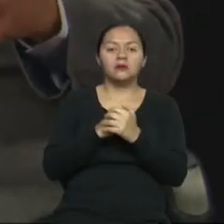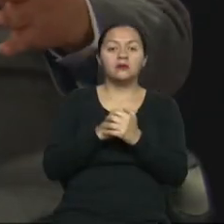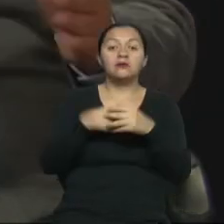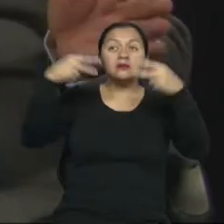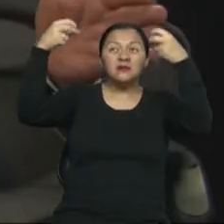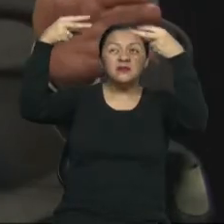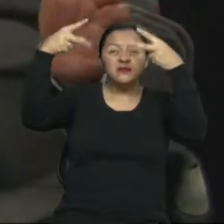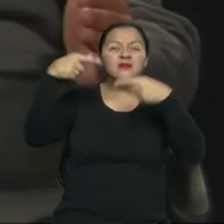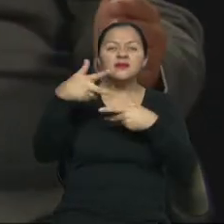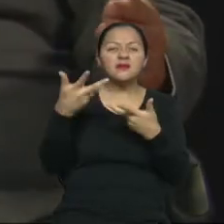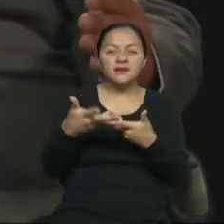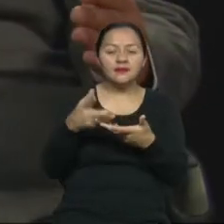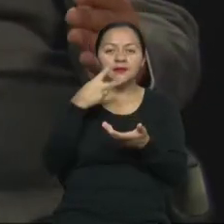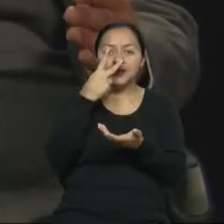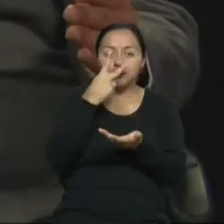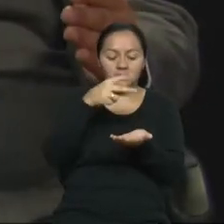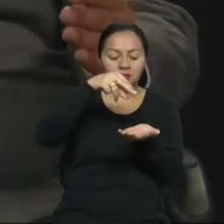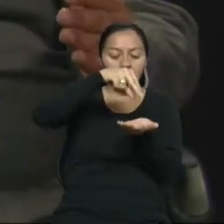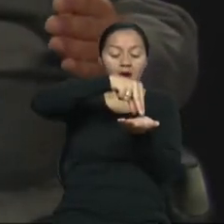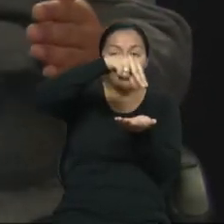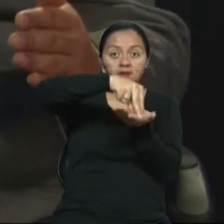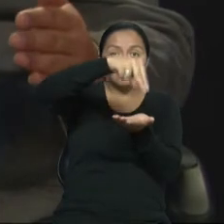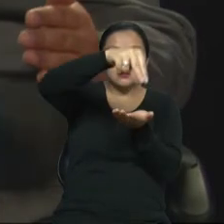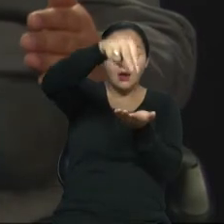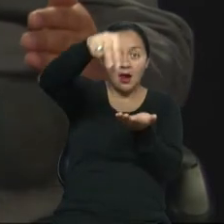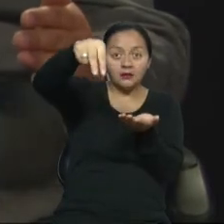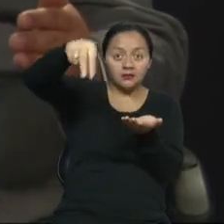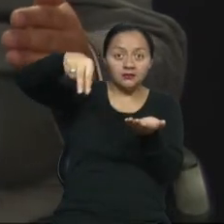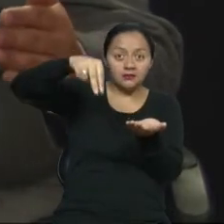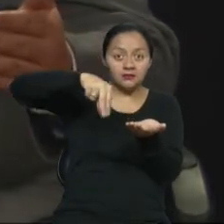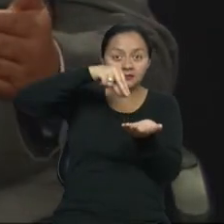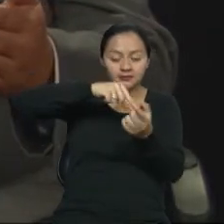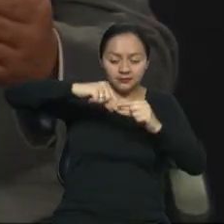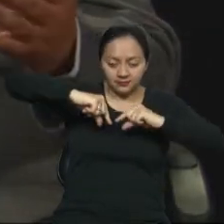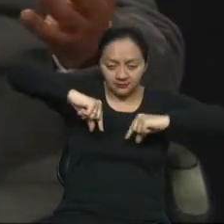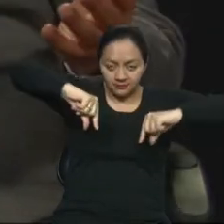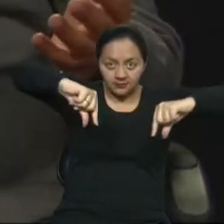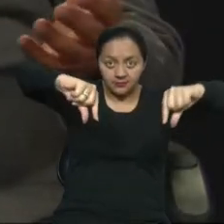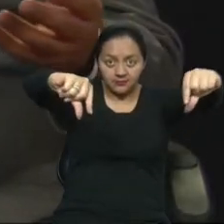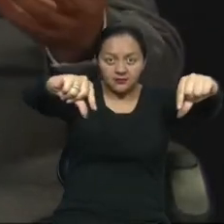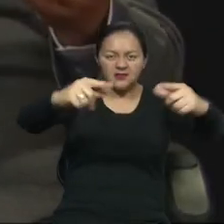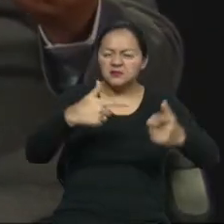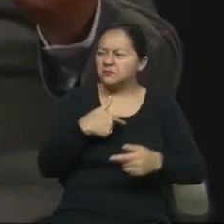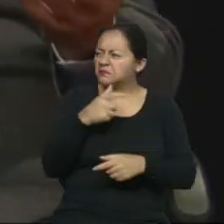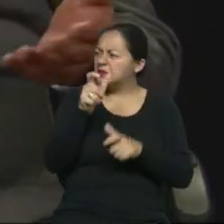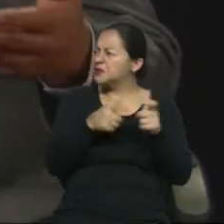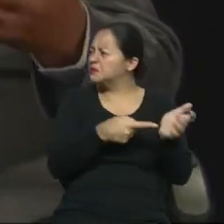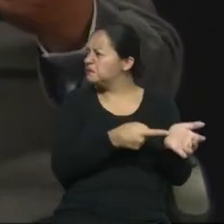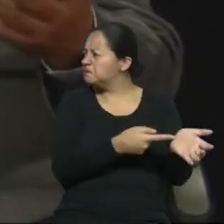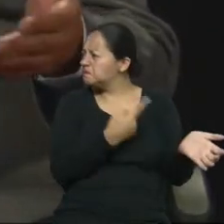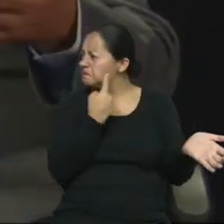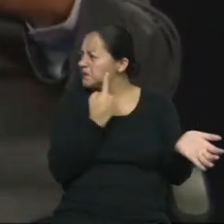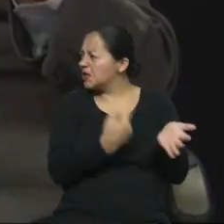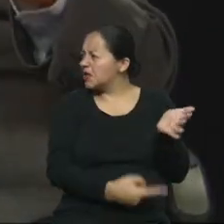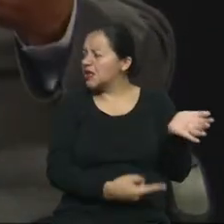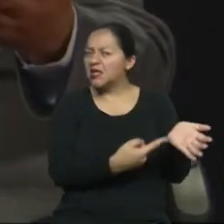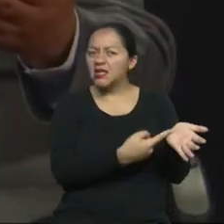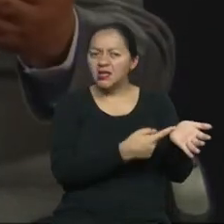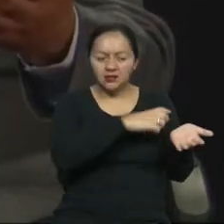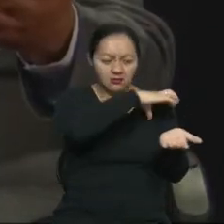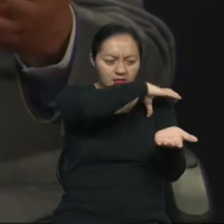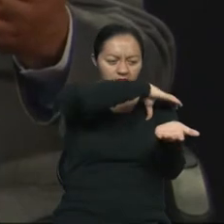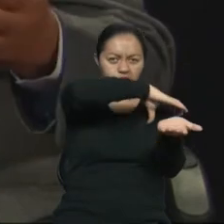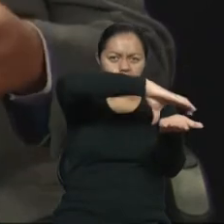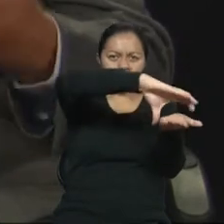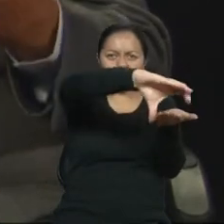Las famosas bandas de pupitos que hemos visto, los pisos de pupos y de canales. Que para muchas personas realmente no entienden qué